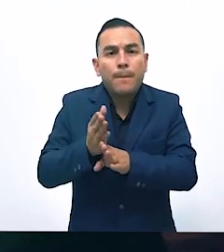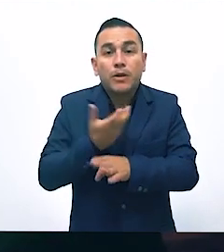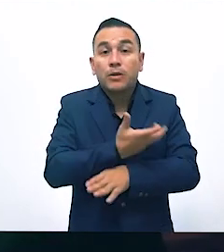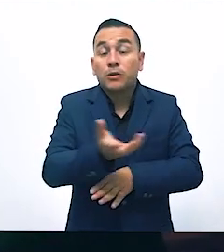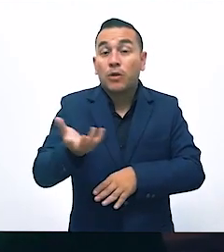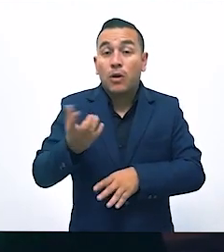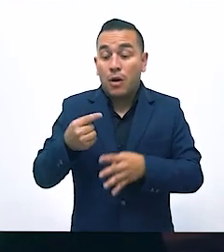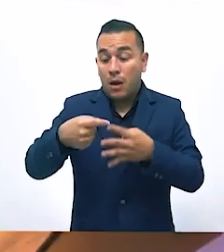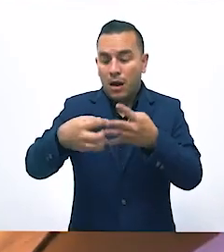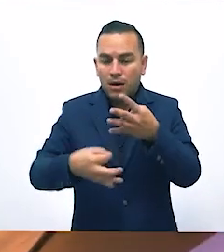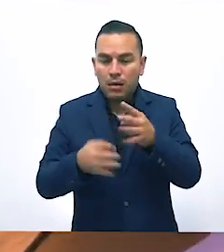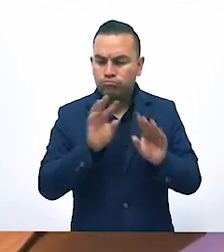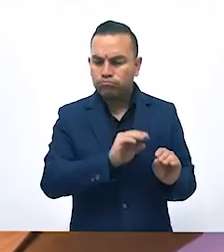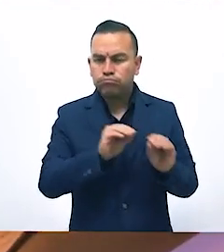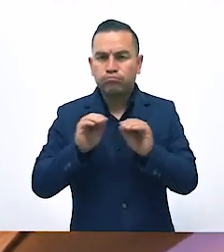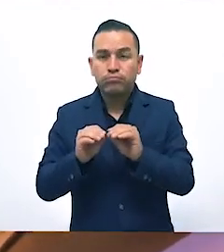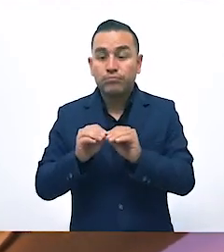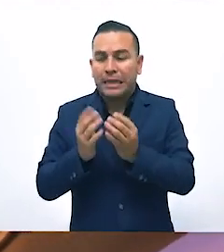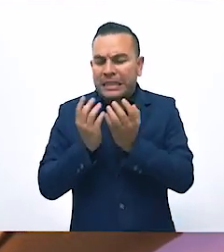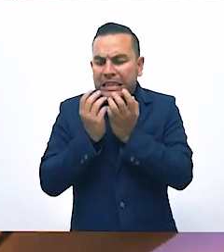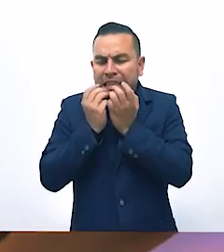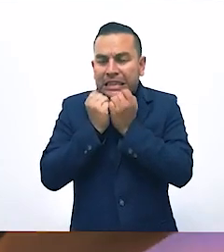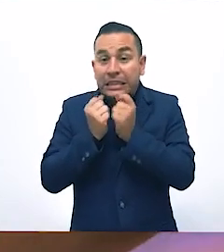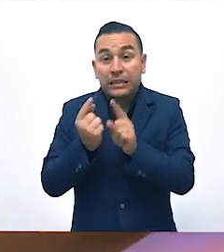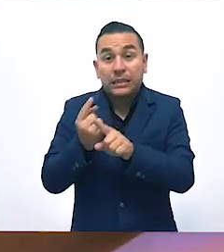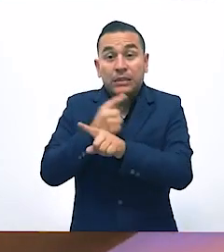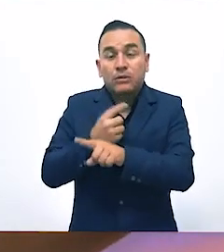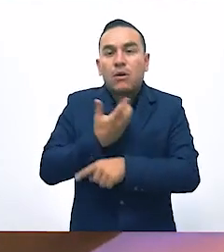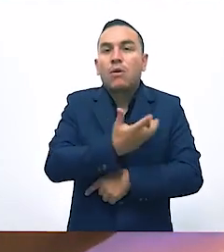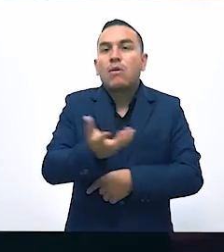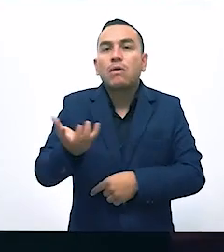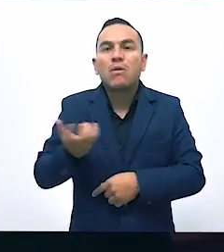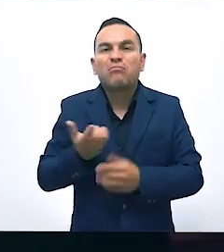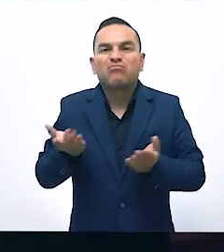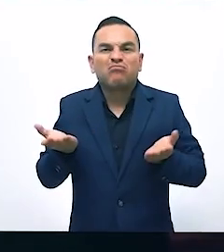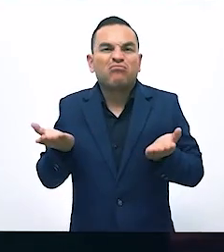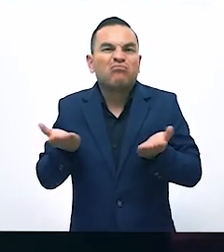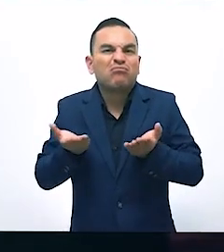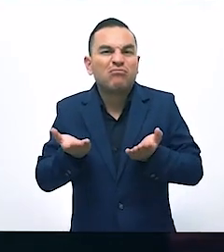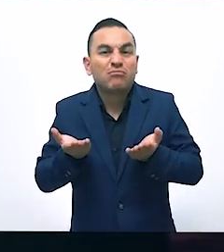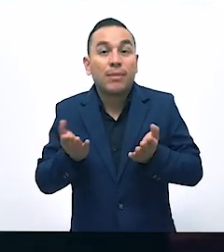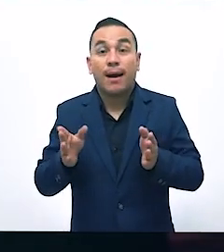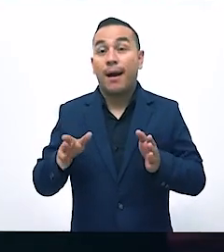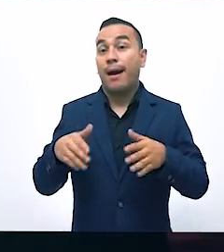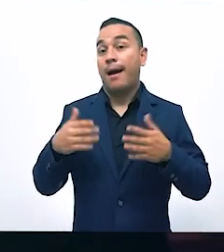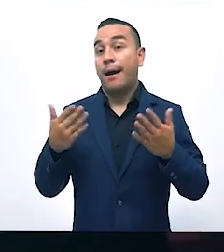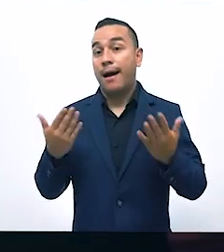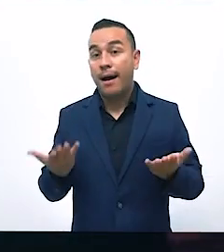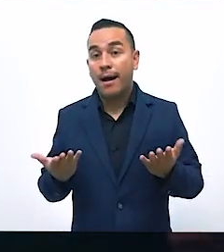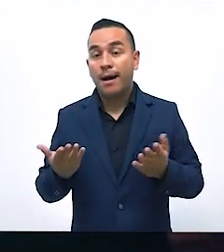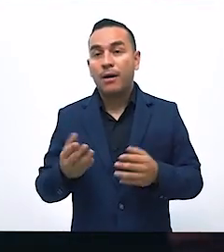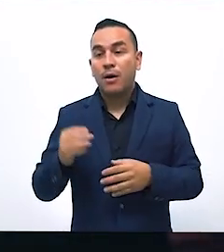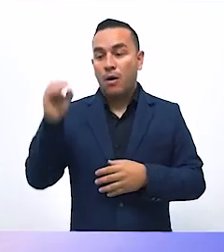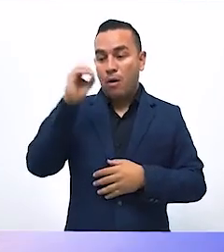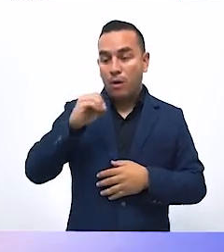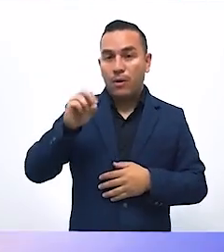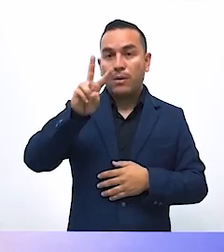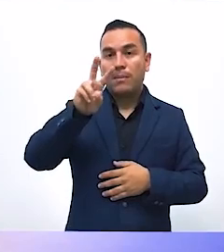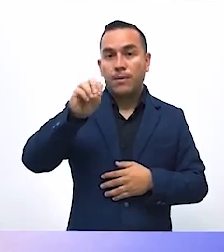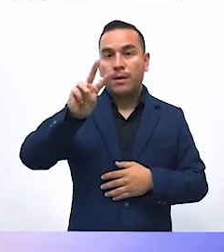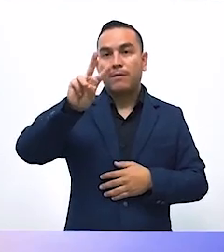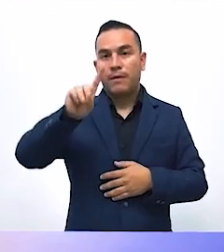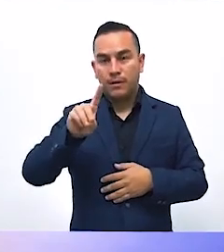implementación de la ley y que fueran garantes de los cambios que había que hacer. Entonces, en octubre del 2021